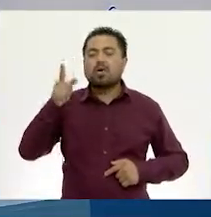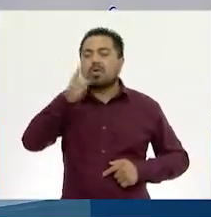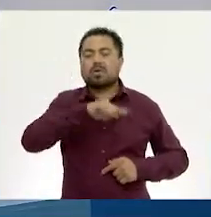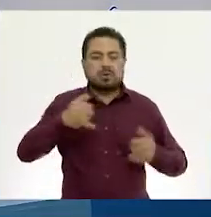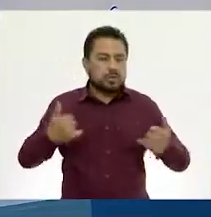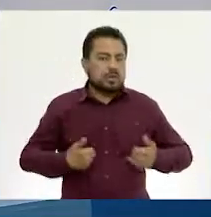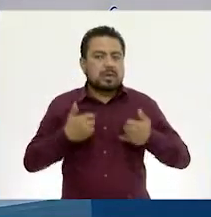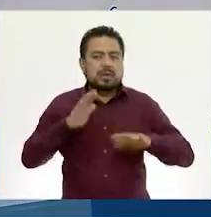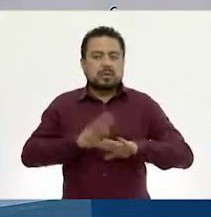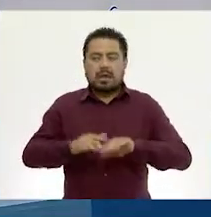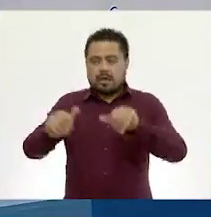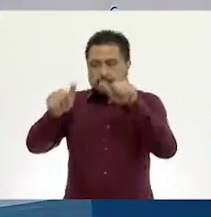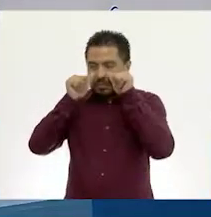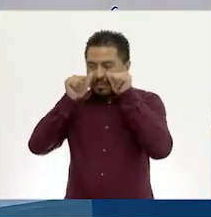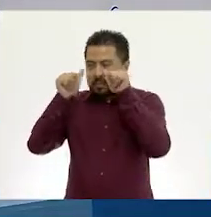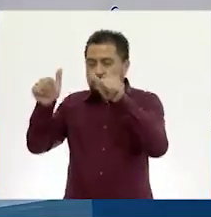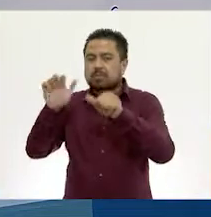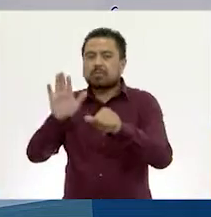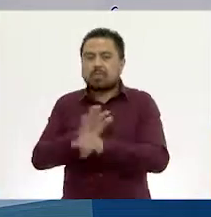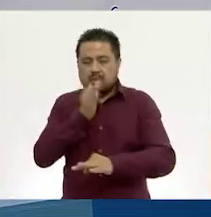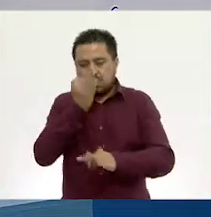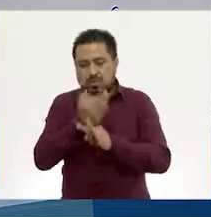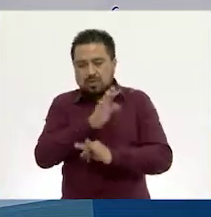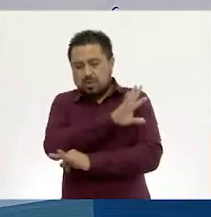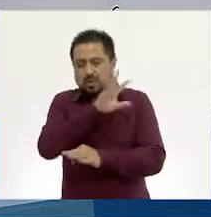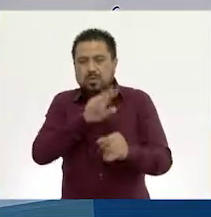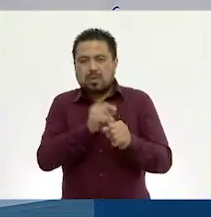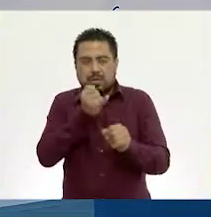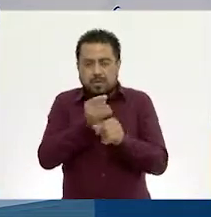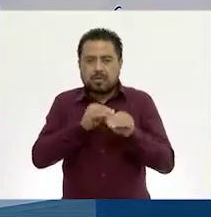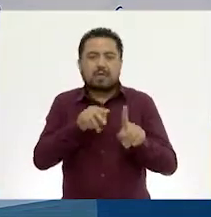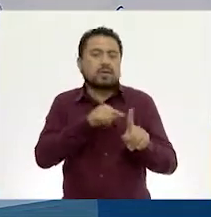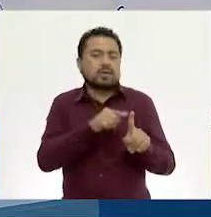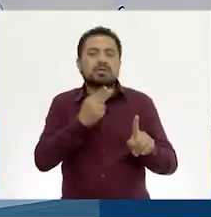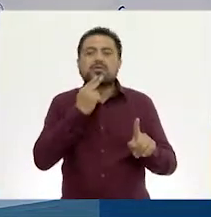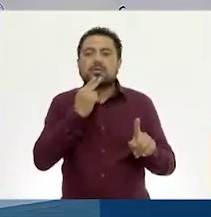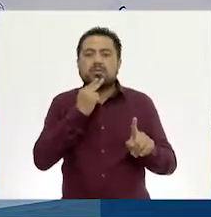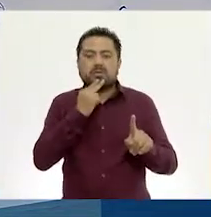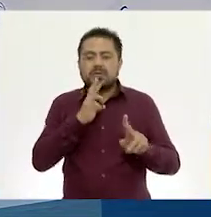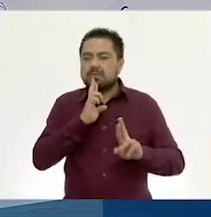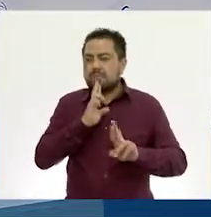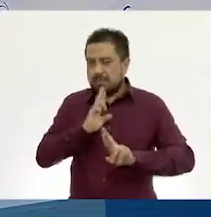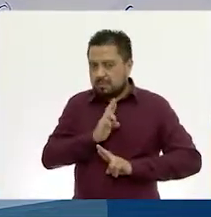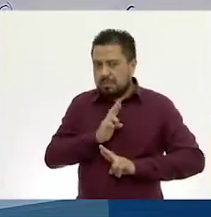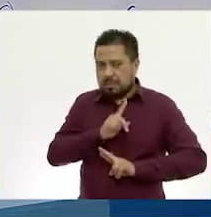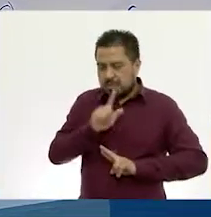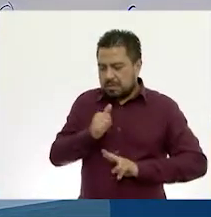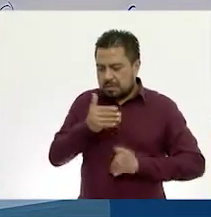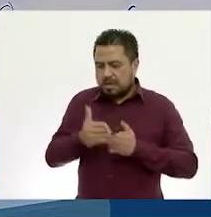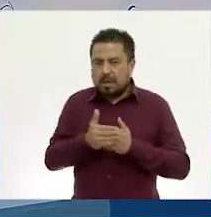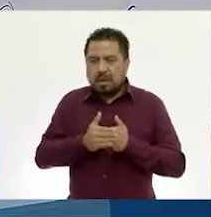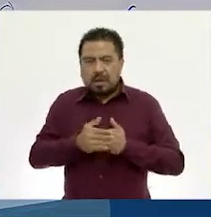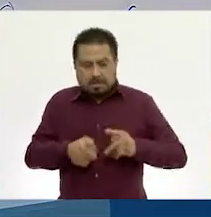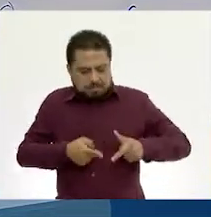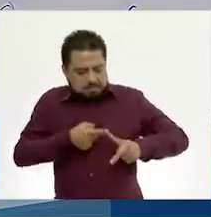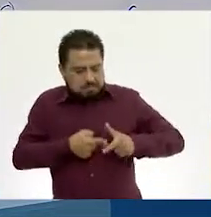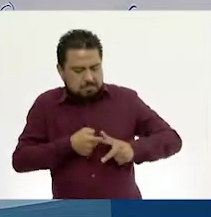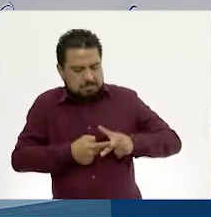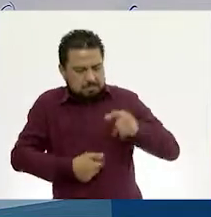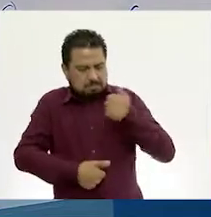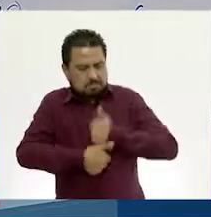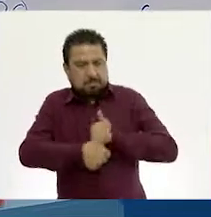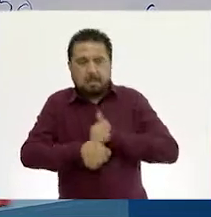chicos hayan puesto mucha atención, porque toda esta información nos va a servir para contestar posteriormente nuestros siguientes desafíos matemáticos.